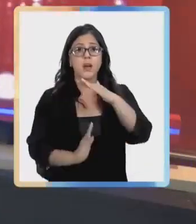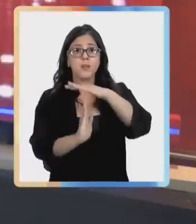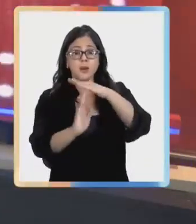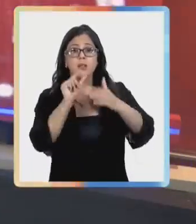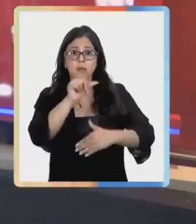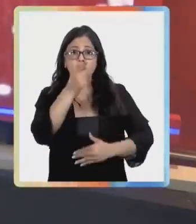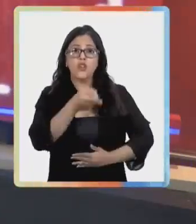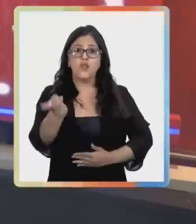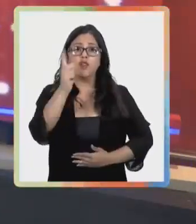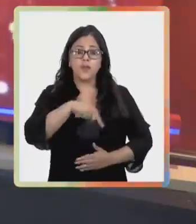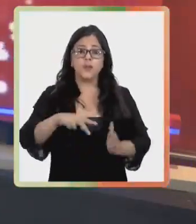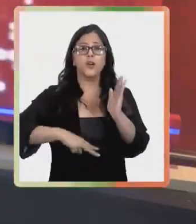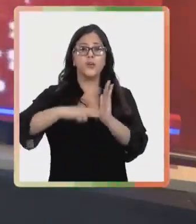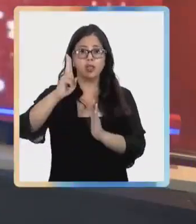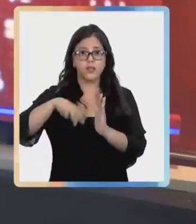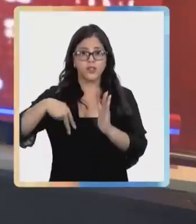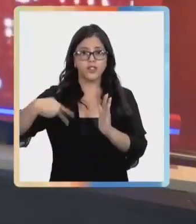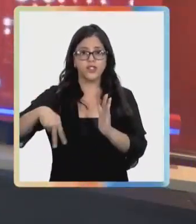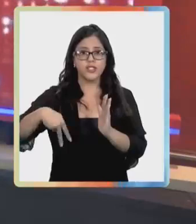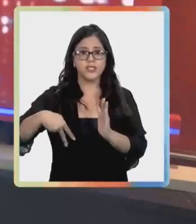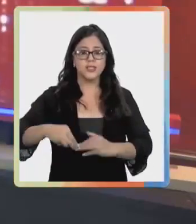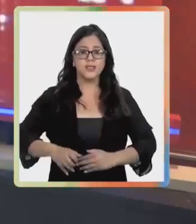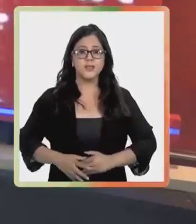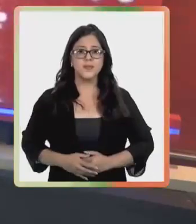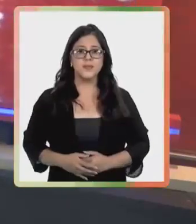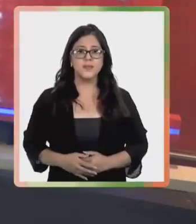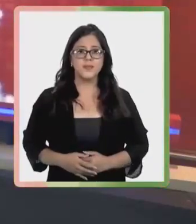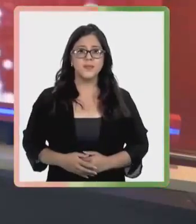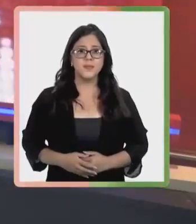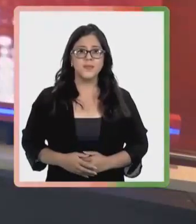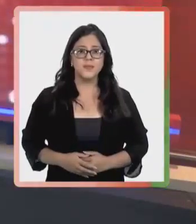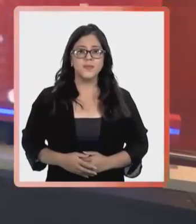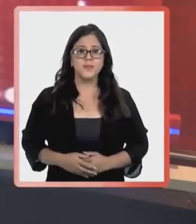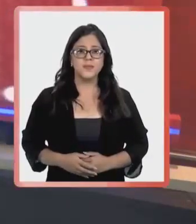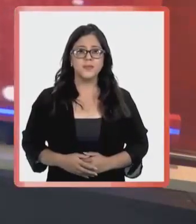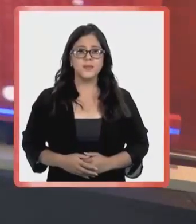Nos vamos a una pausa y ya volvemos con más Portavoz Noticias. No se vayan.